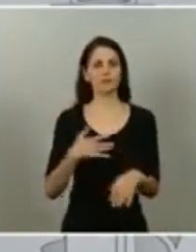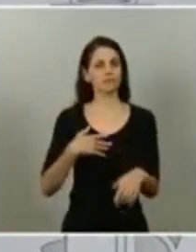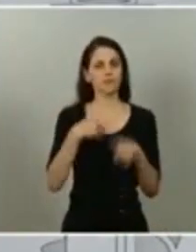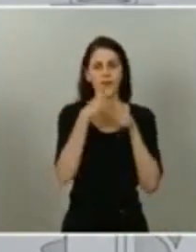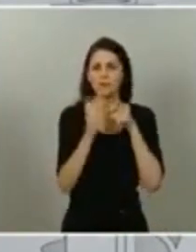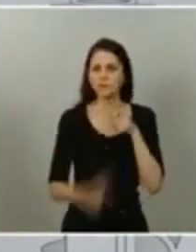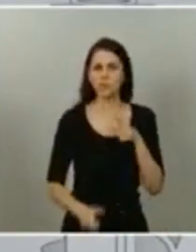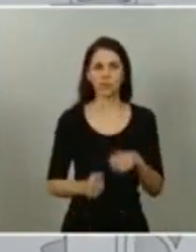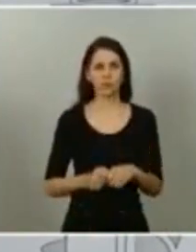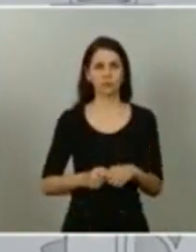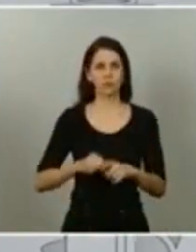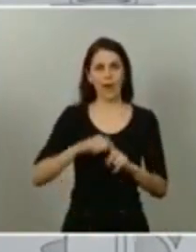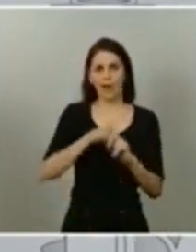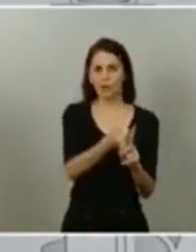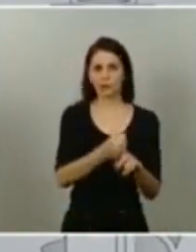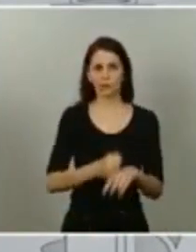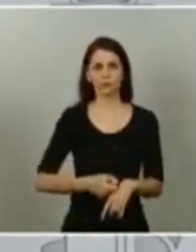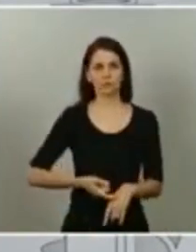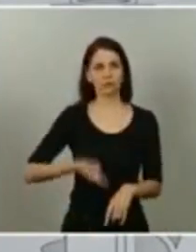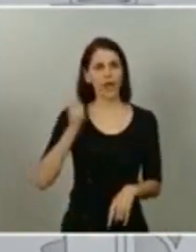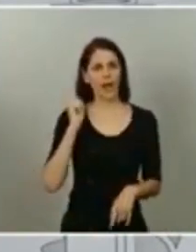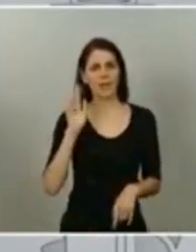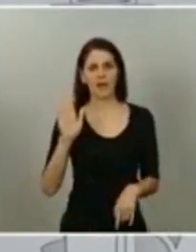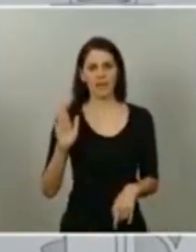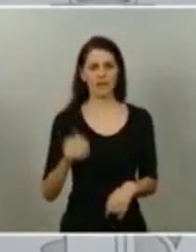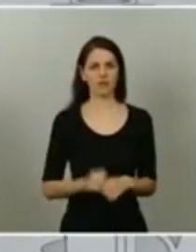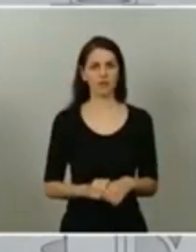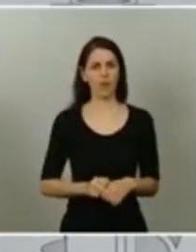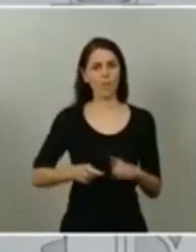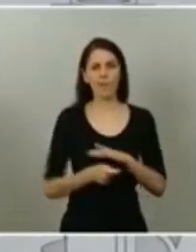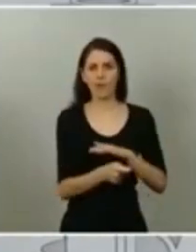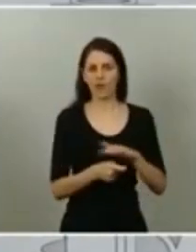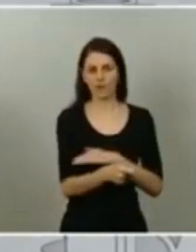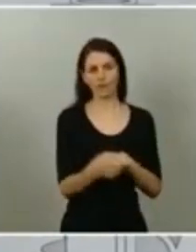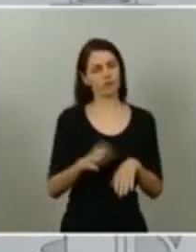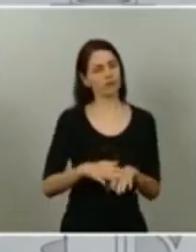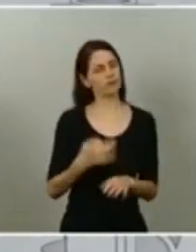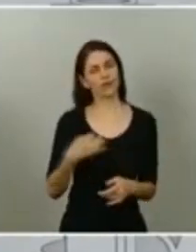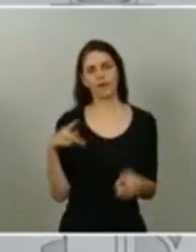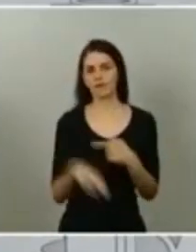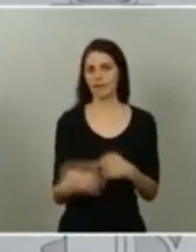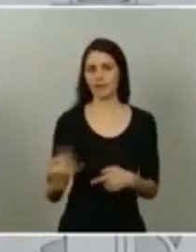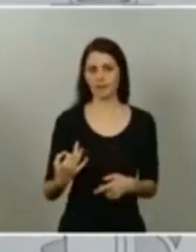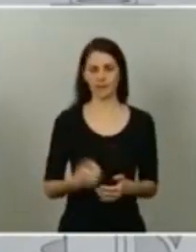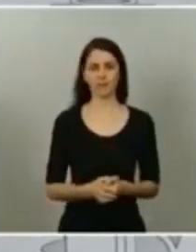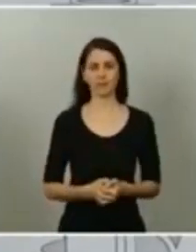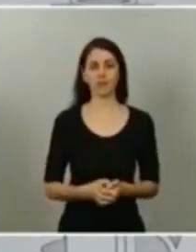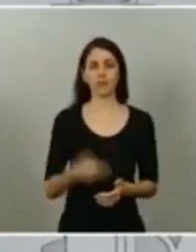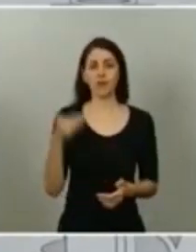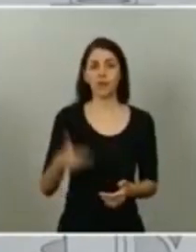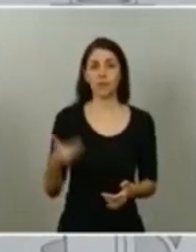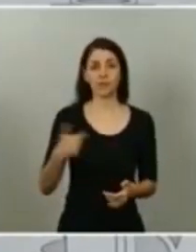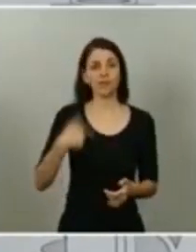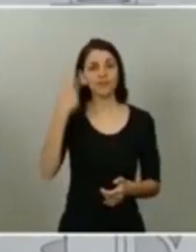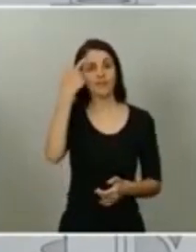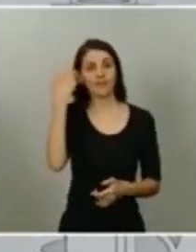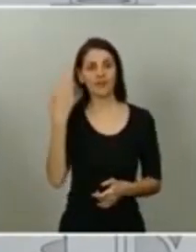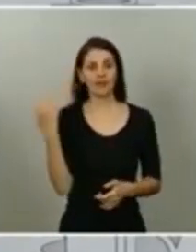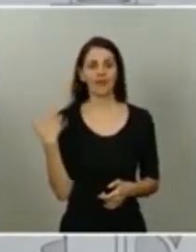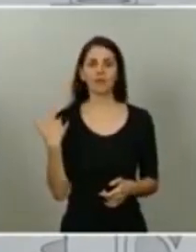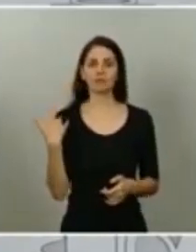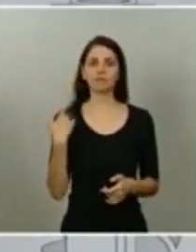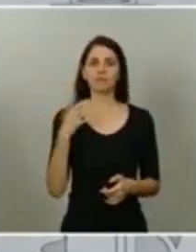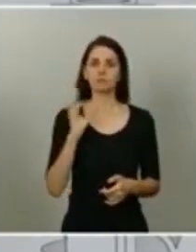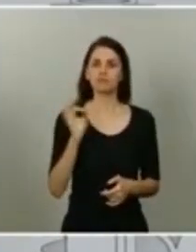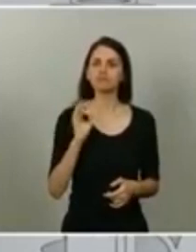amenaza, a la provocación. Se trata de recordar que por encima de las diferencias legítimas que nos separan, nos une